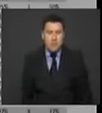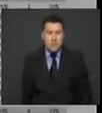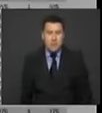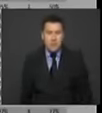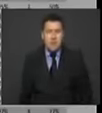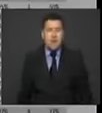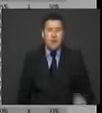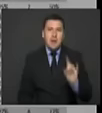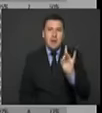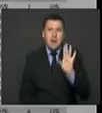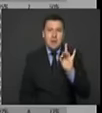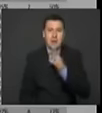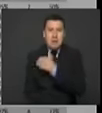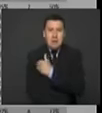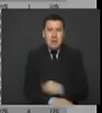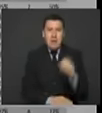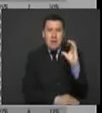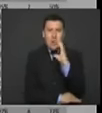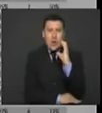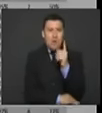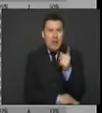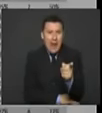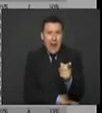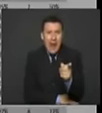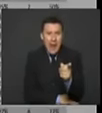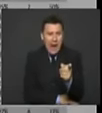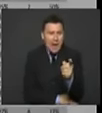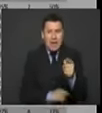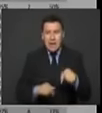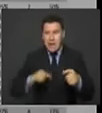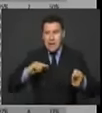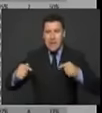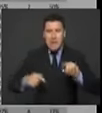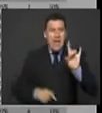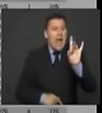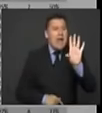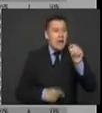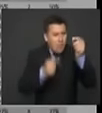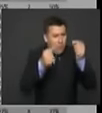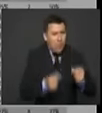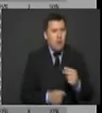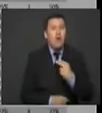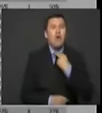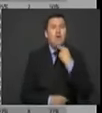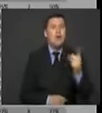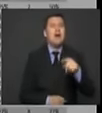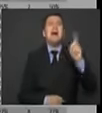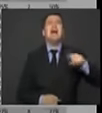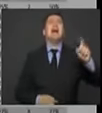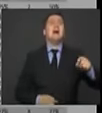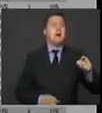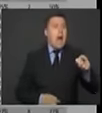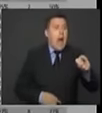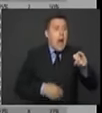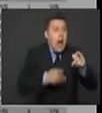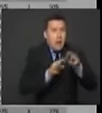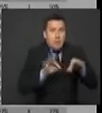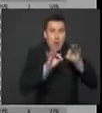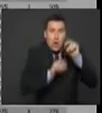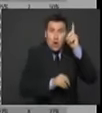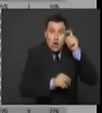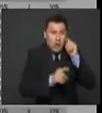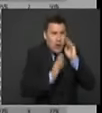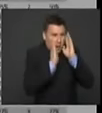15 millones de colombianos es que estamos haciendo este debate. Para que su voz y sus necesidades sean la prioridad del gobierno